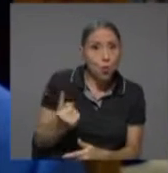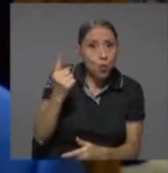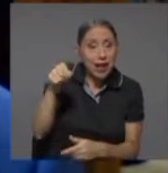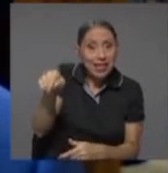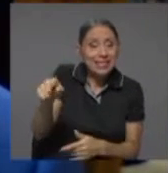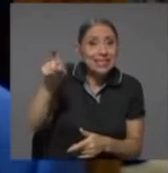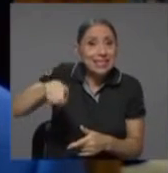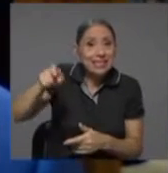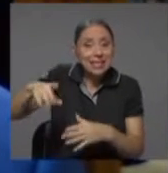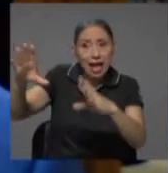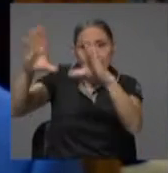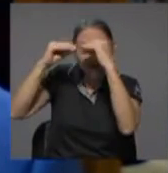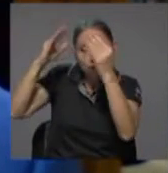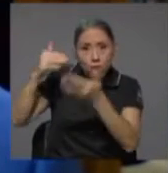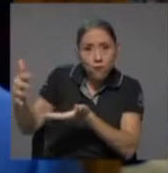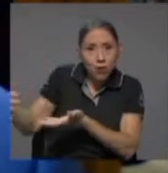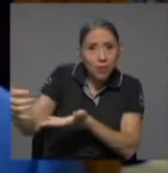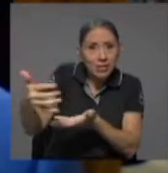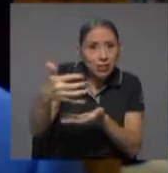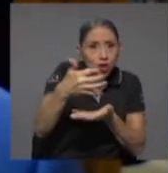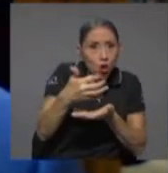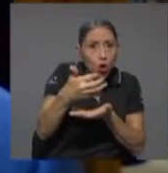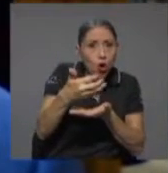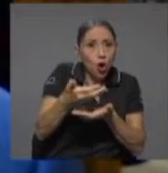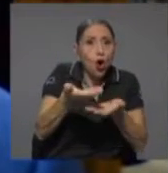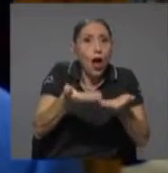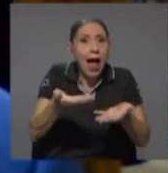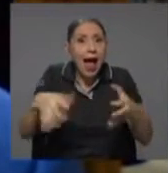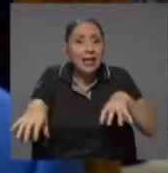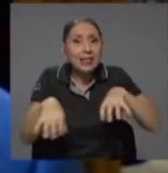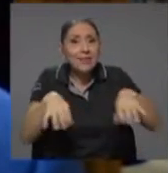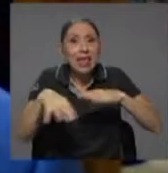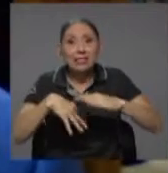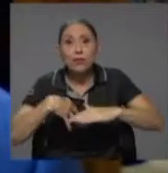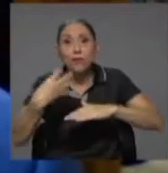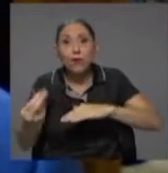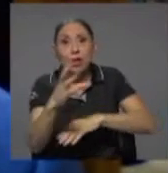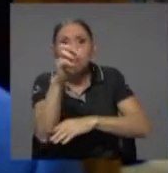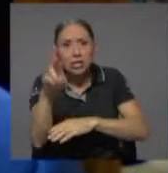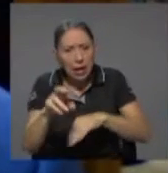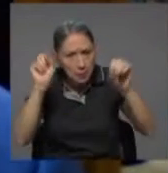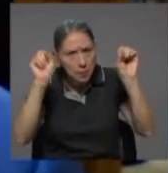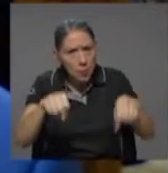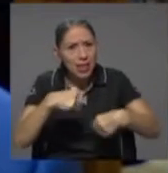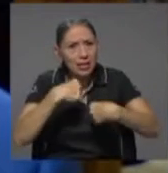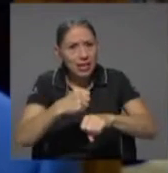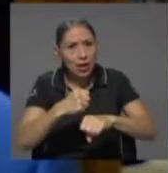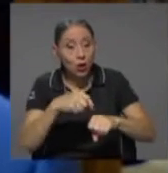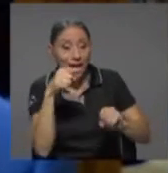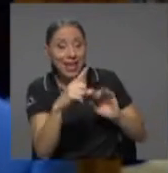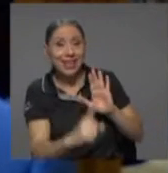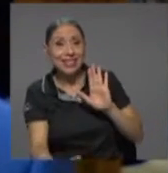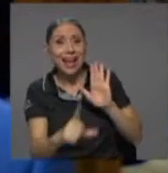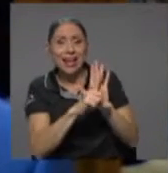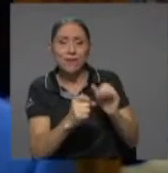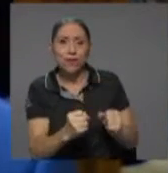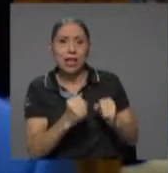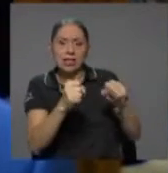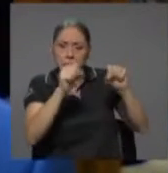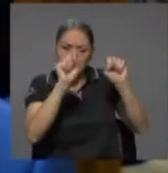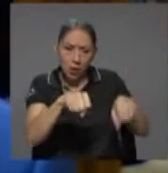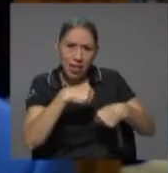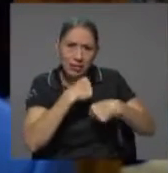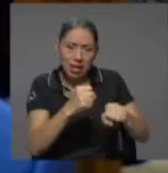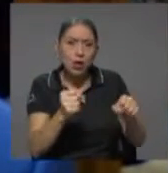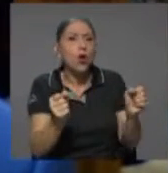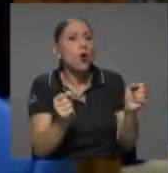actividades fuera de nuestro territorio, puede hacerlo y esta ley fortalece la capacidad de hacer requisitos de